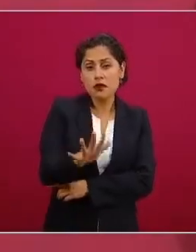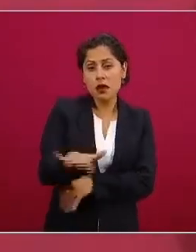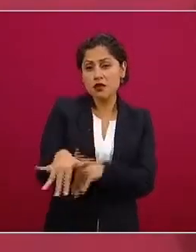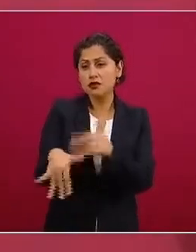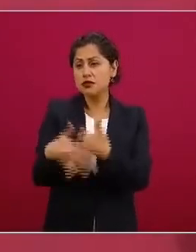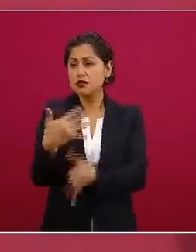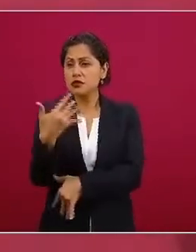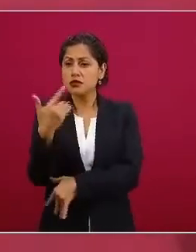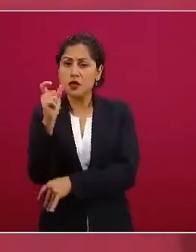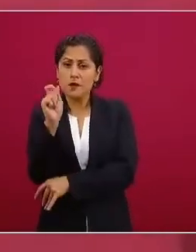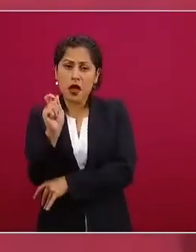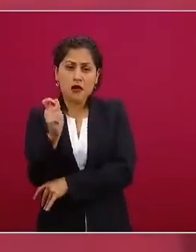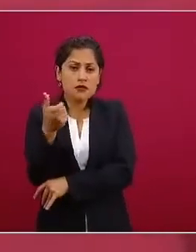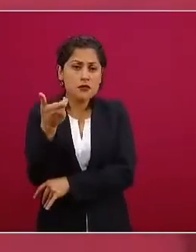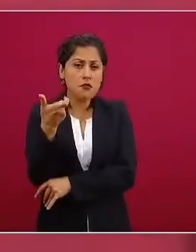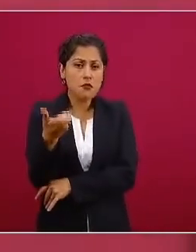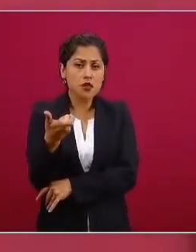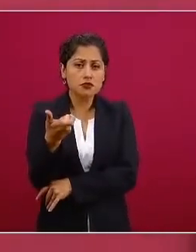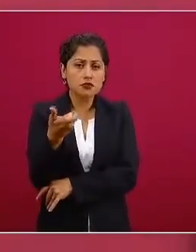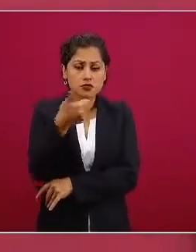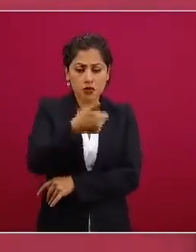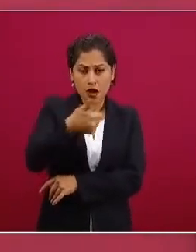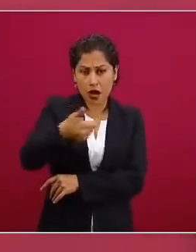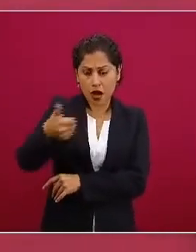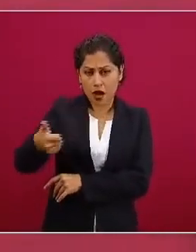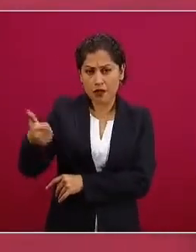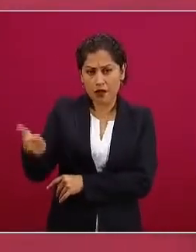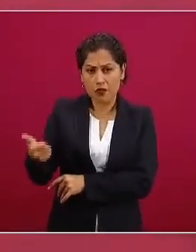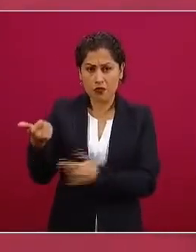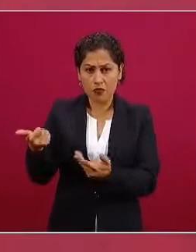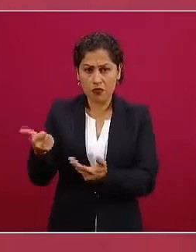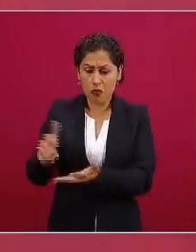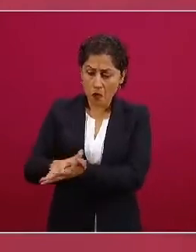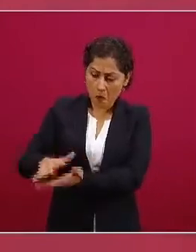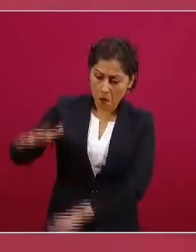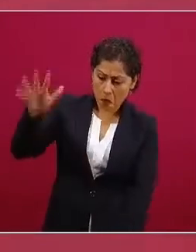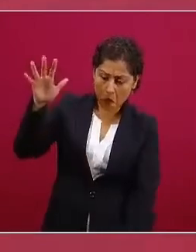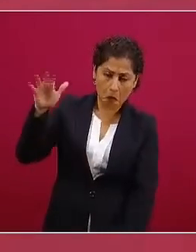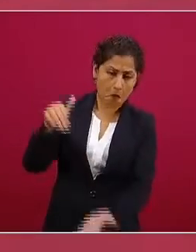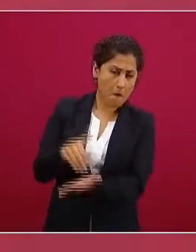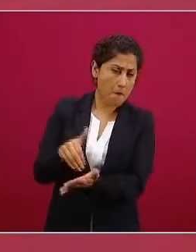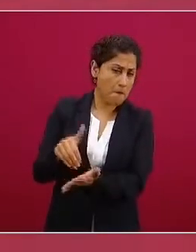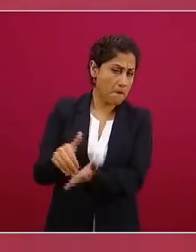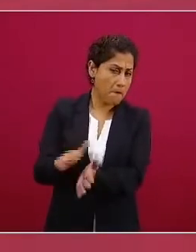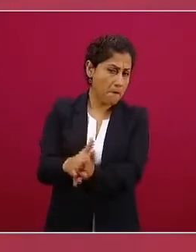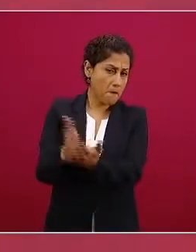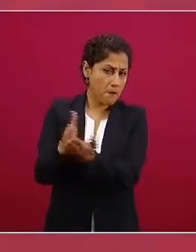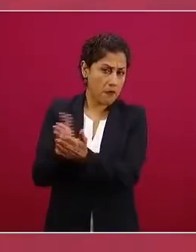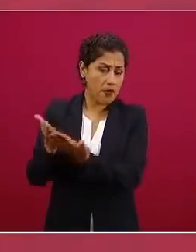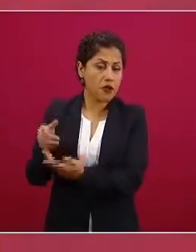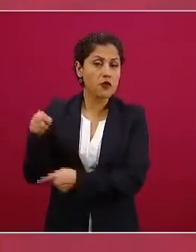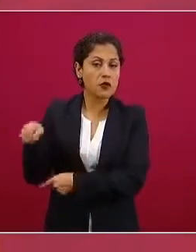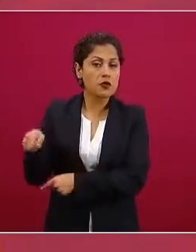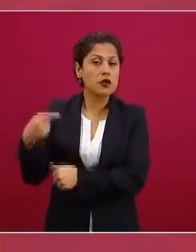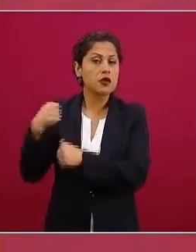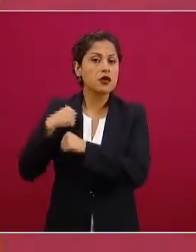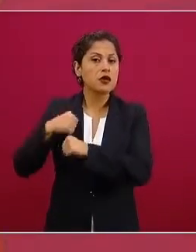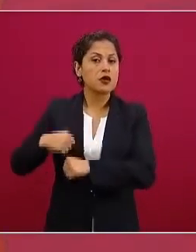por libro millones de libros el fondo de cultura económica